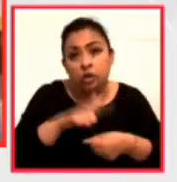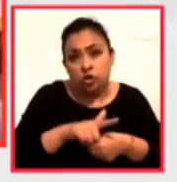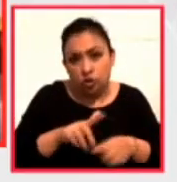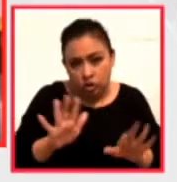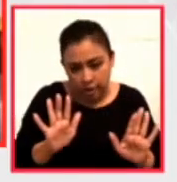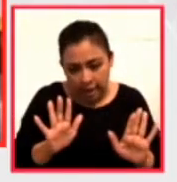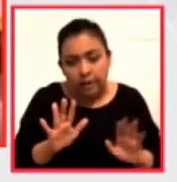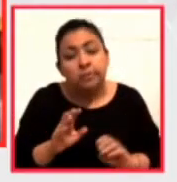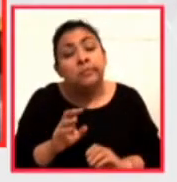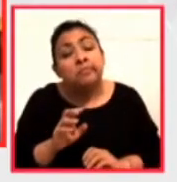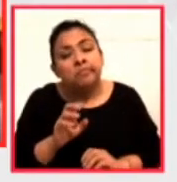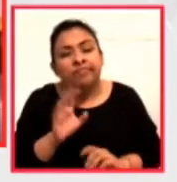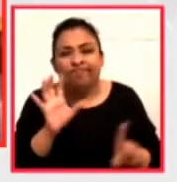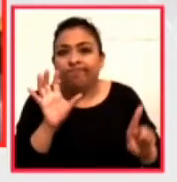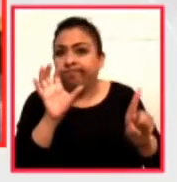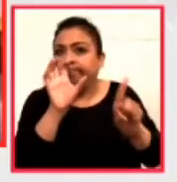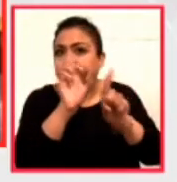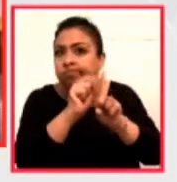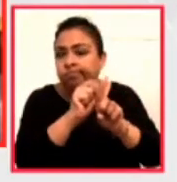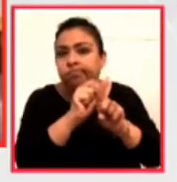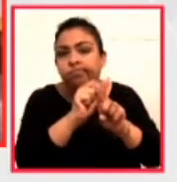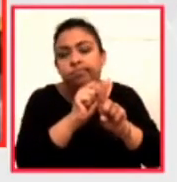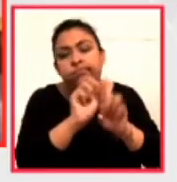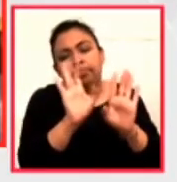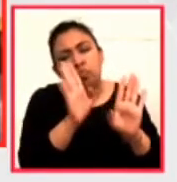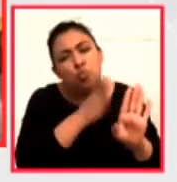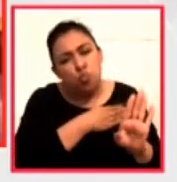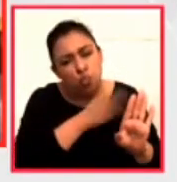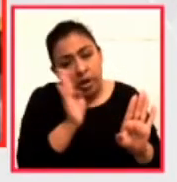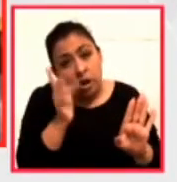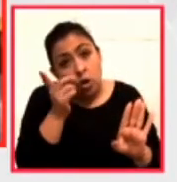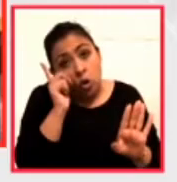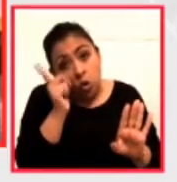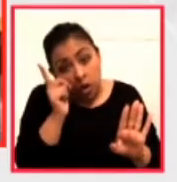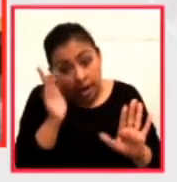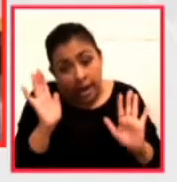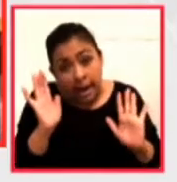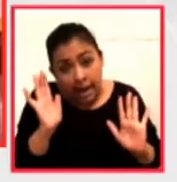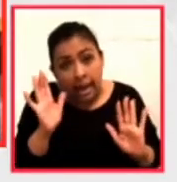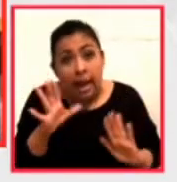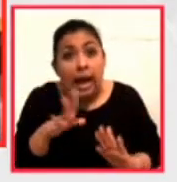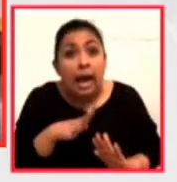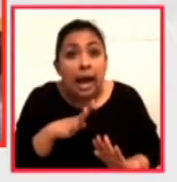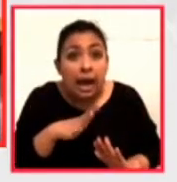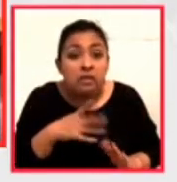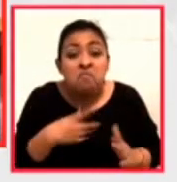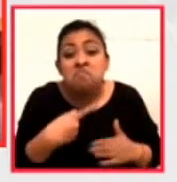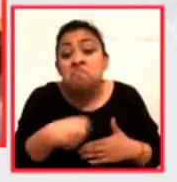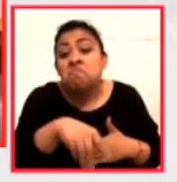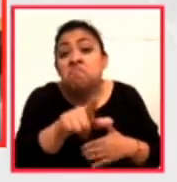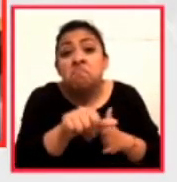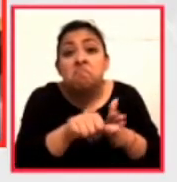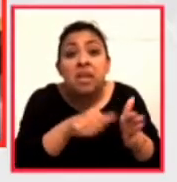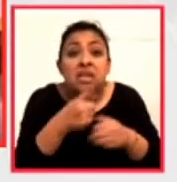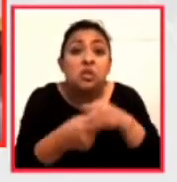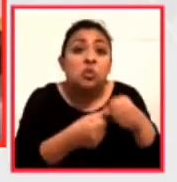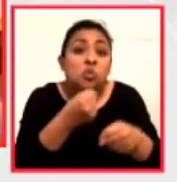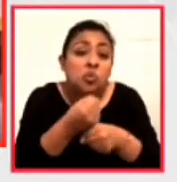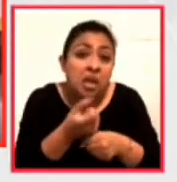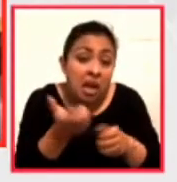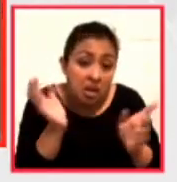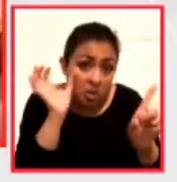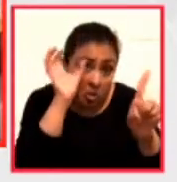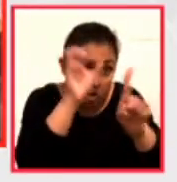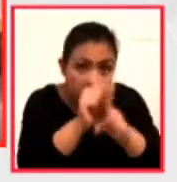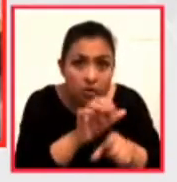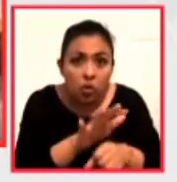supuesto, el reto, el reto afortunado que espero que tengamos en, ¿qué será? meses, en un año, va a ser